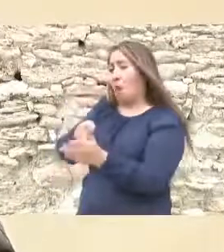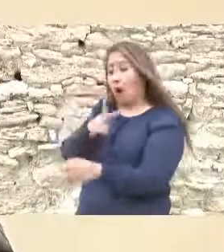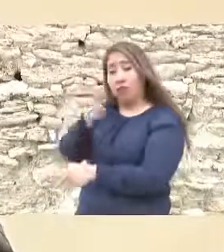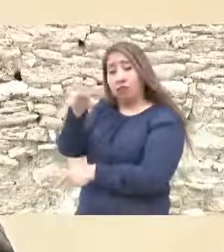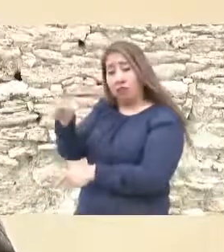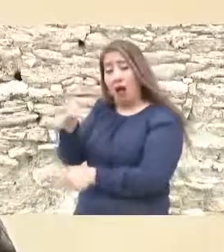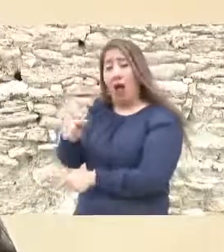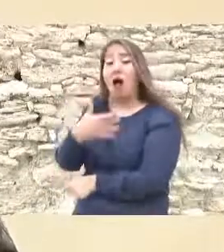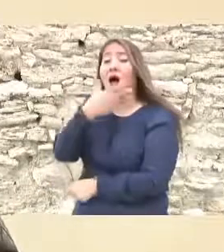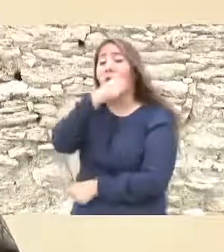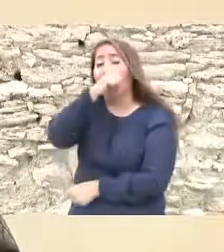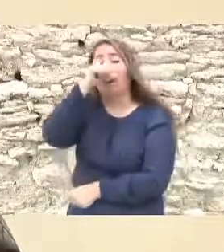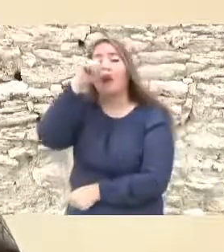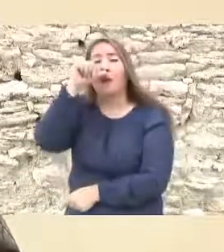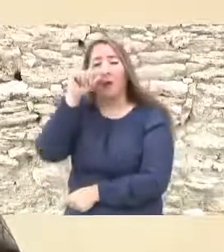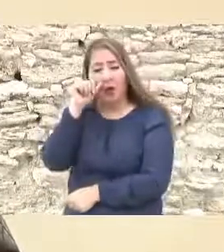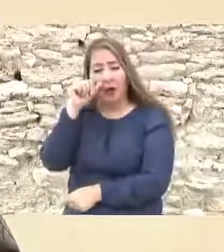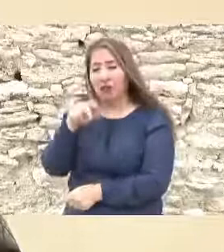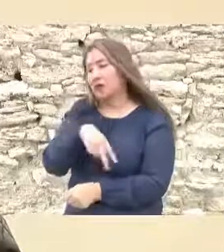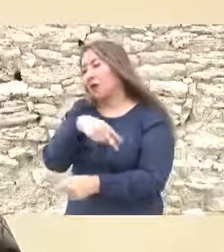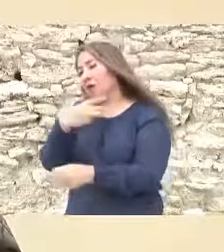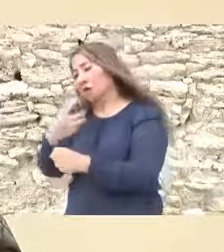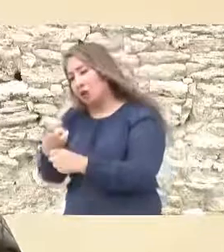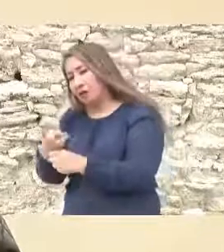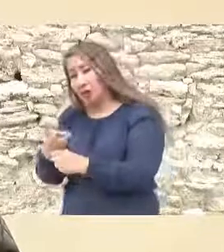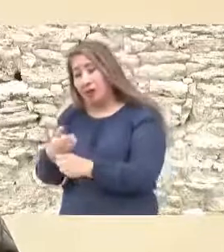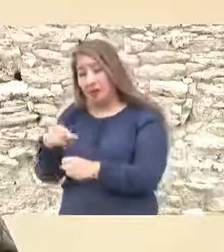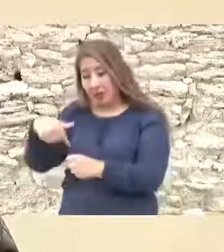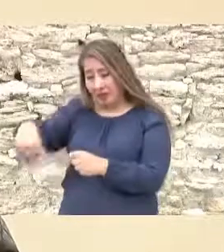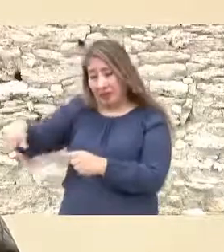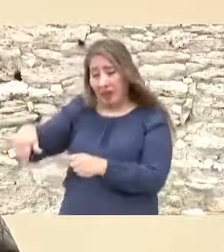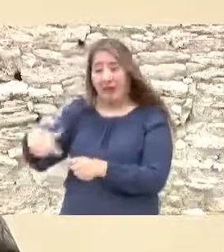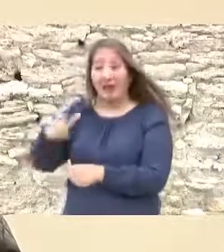Lerdo se viene esta situación